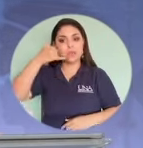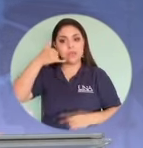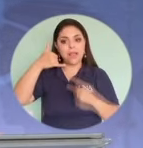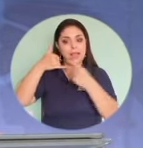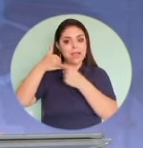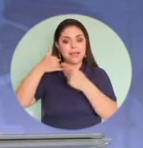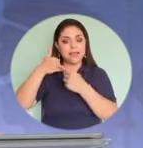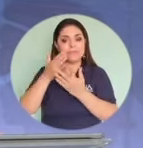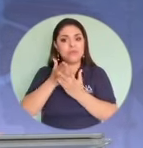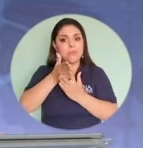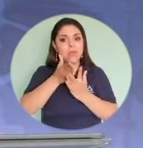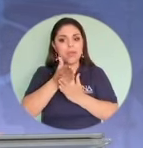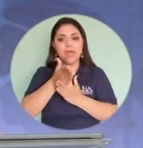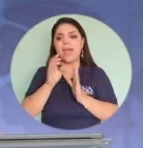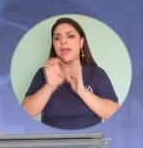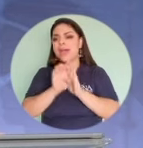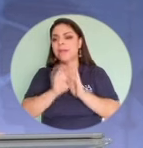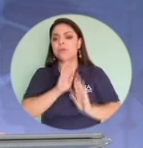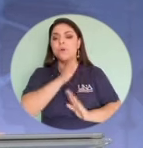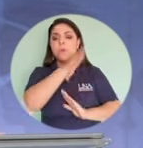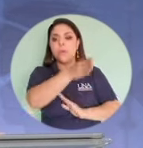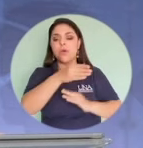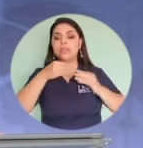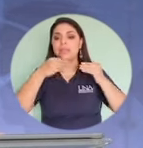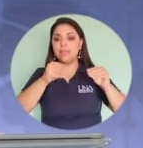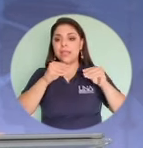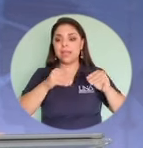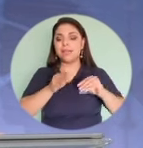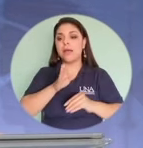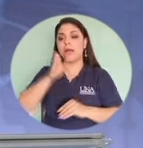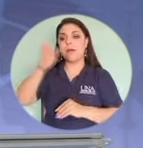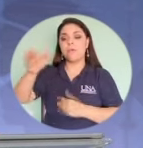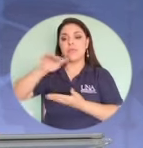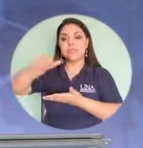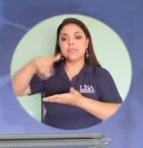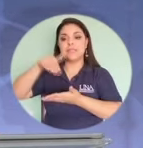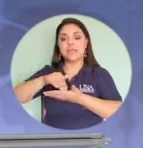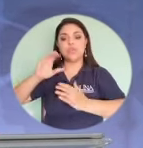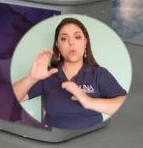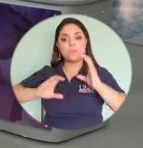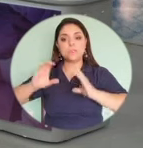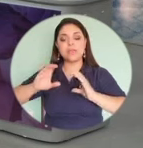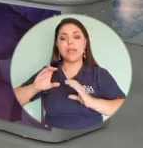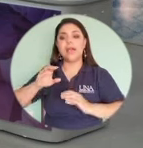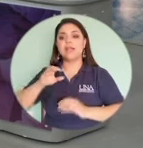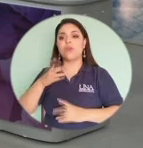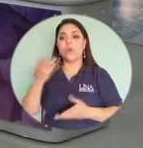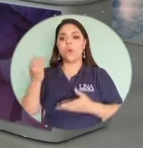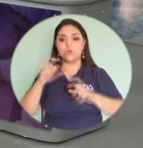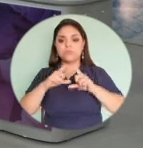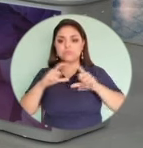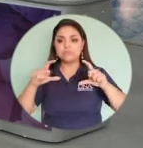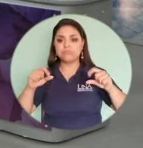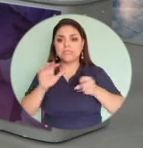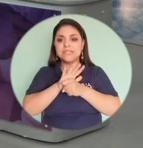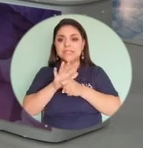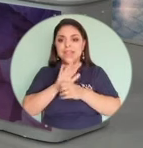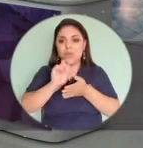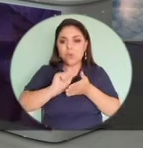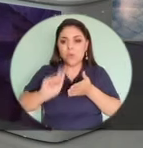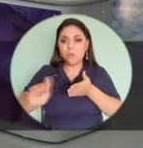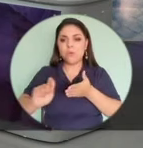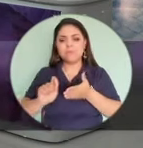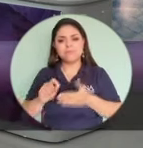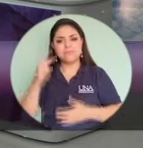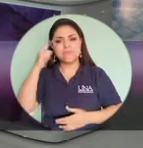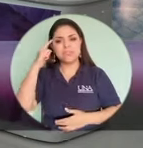medio, ¿verdad? Si vamos a una tienda, si vamos a un centro comercial, si llenamos un cupón, o sea, tenemos que